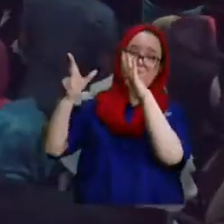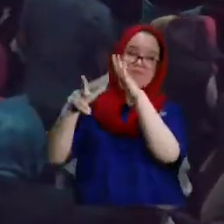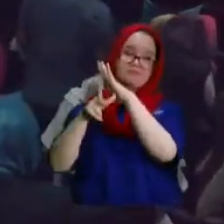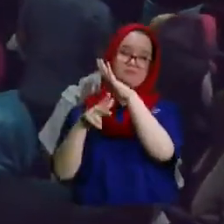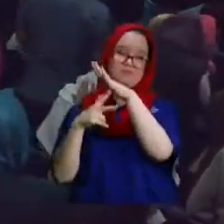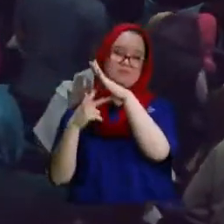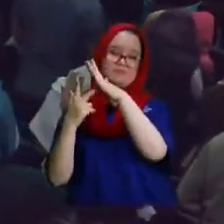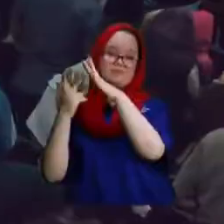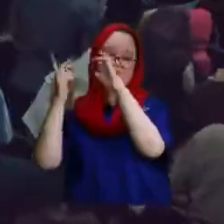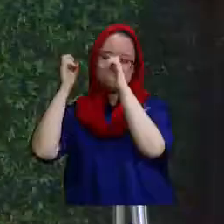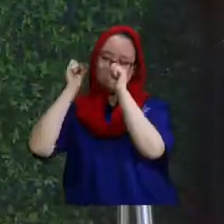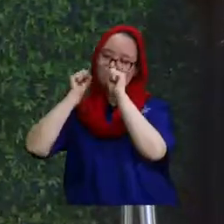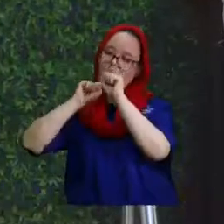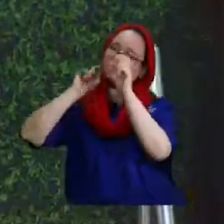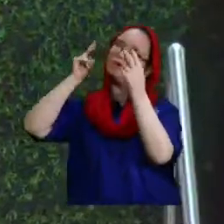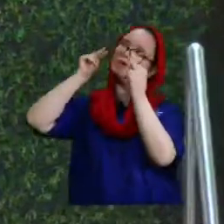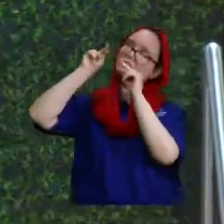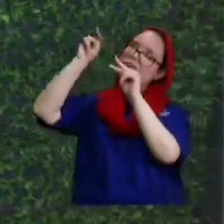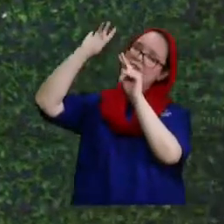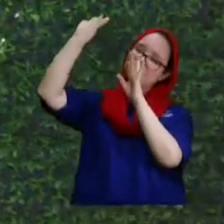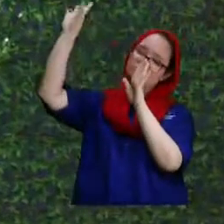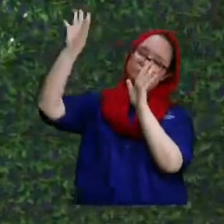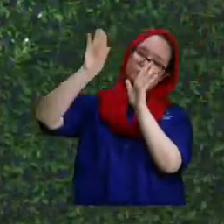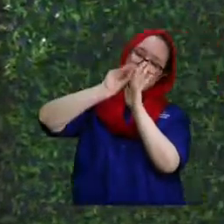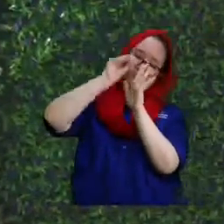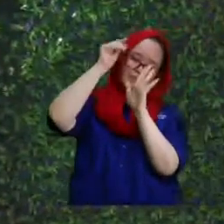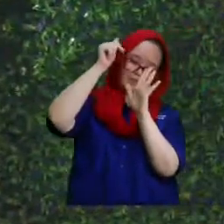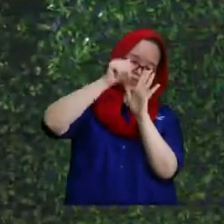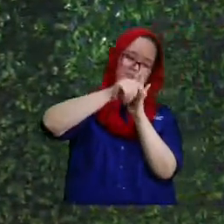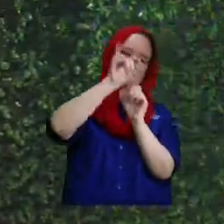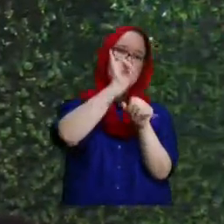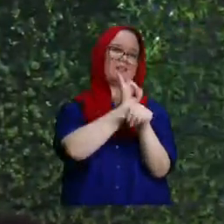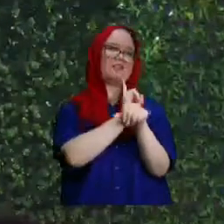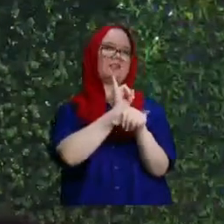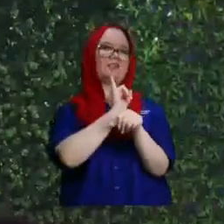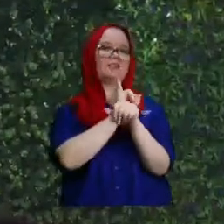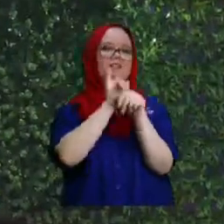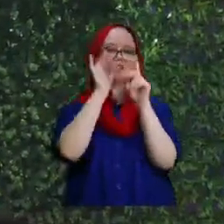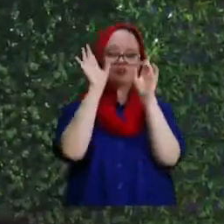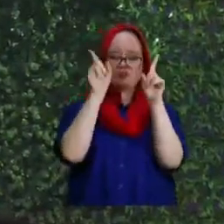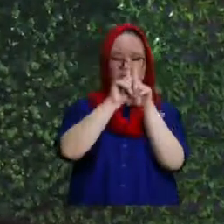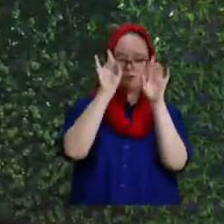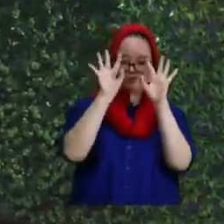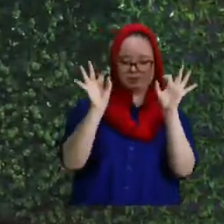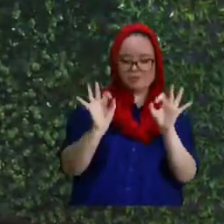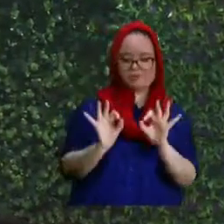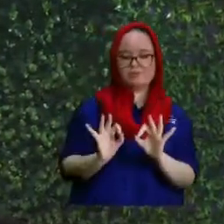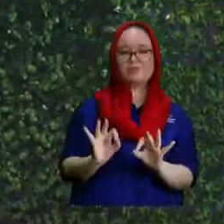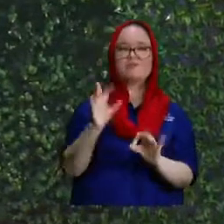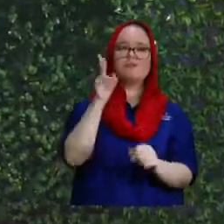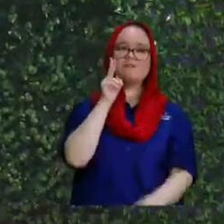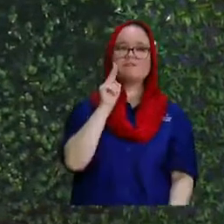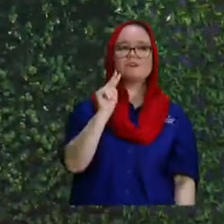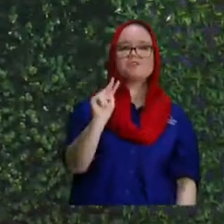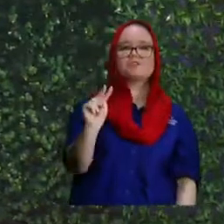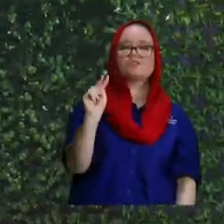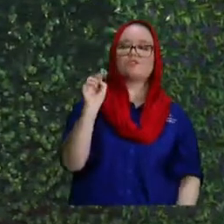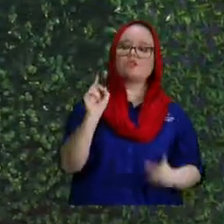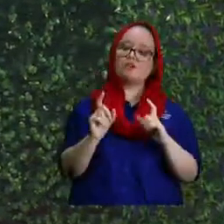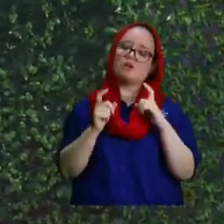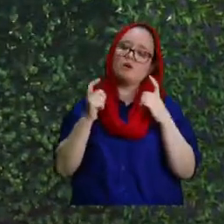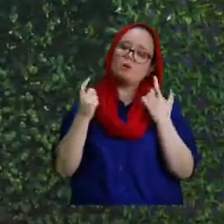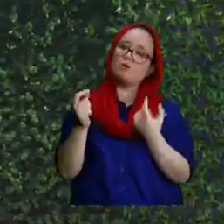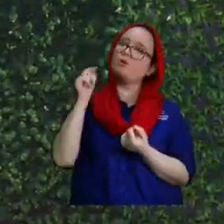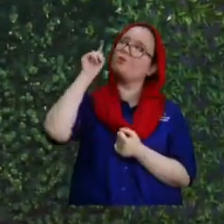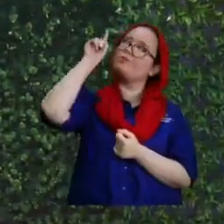para venir a hacer la maqueta aquí en la tierra permite que así nosotros tengamos la perspectiva la visión de quién eres tú